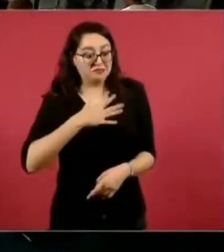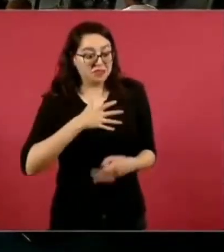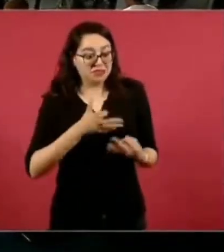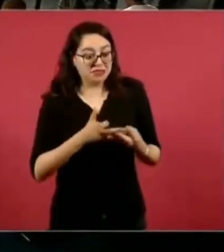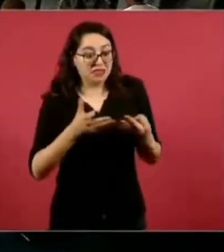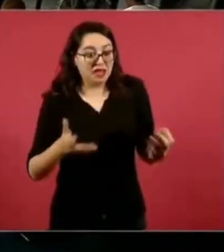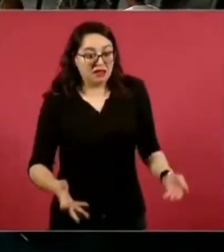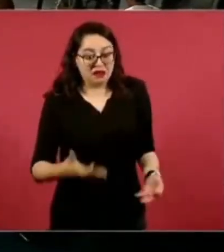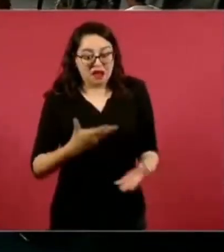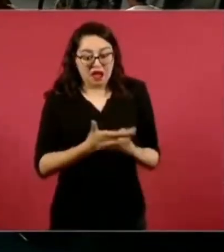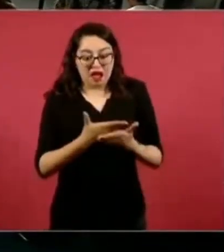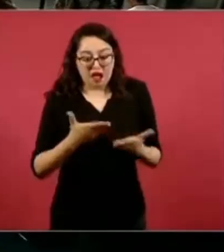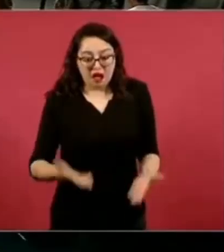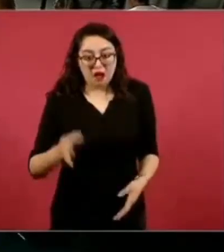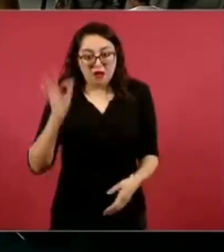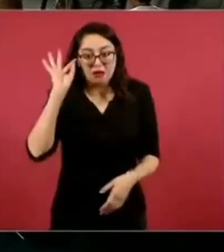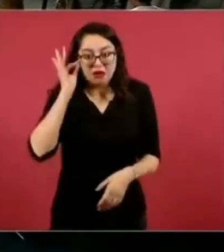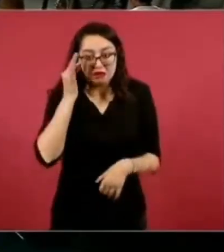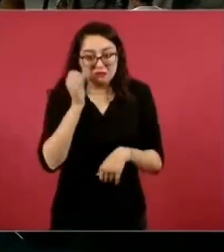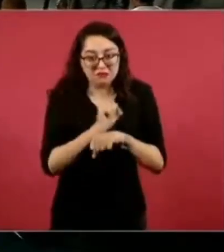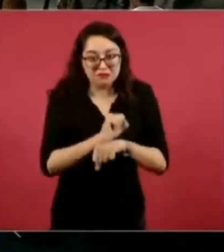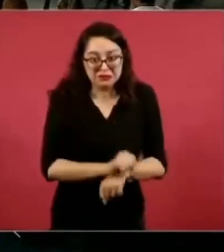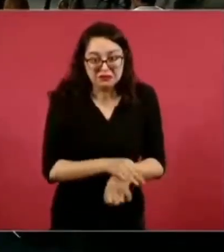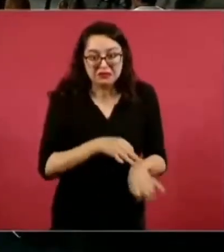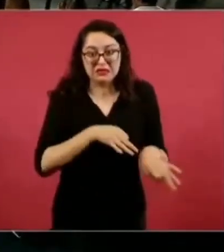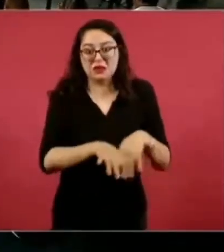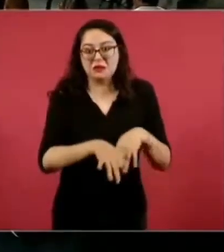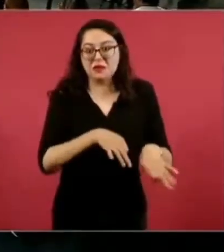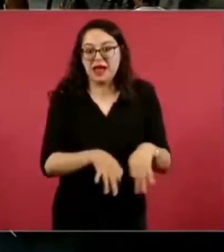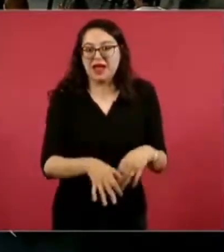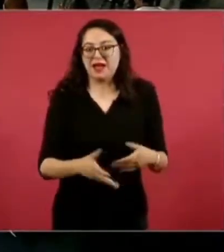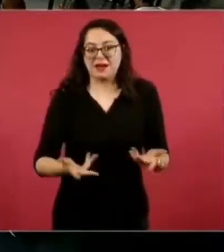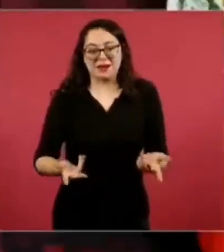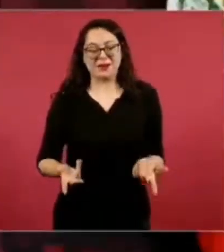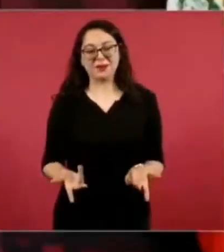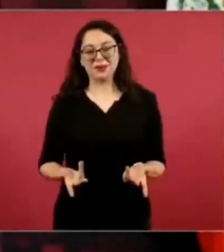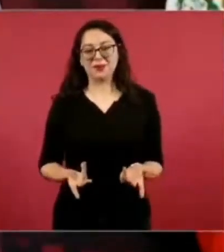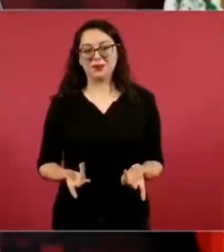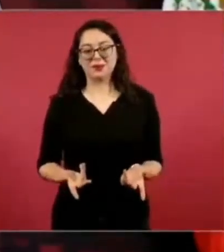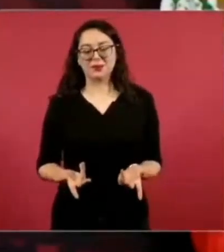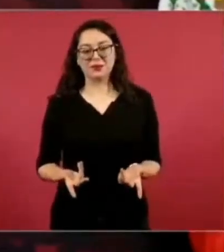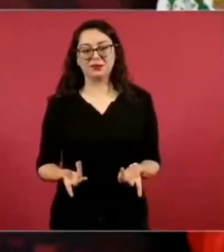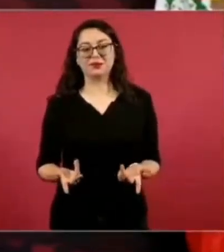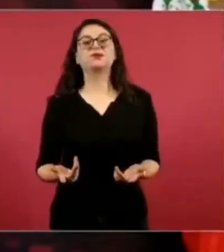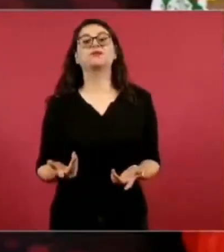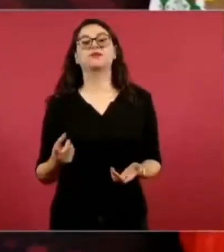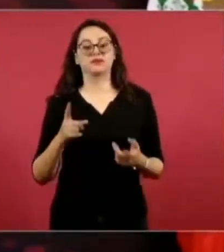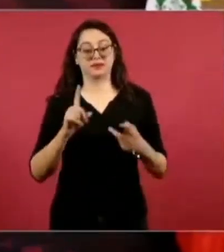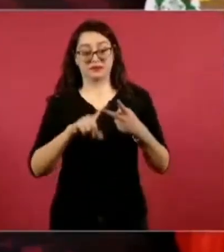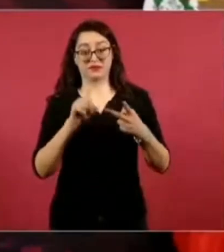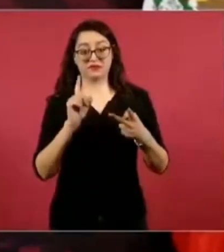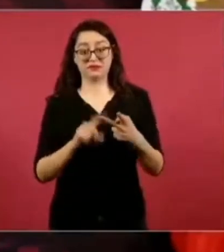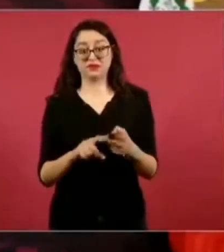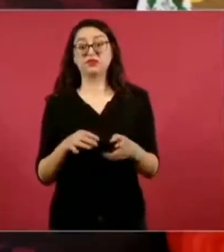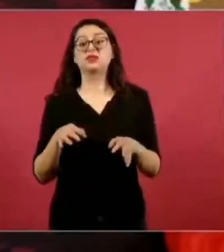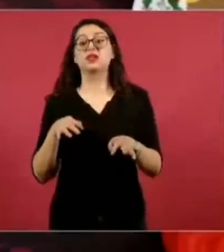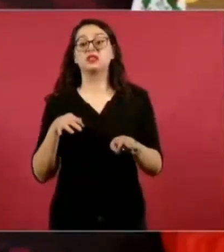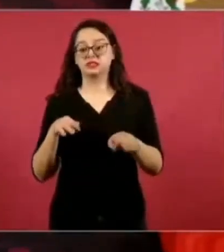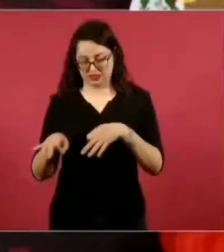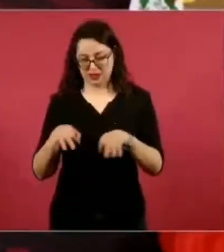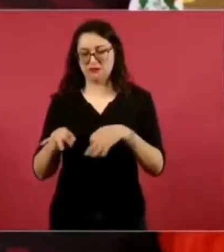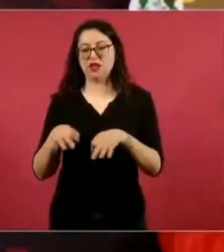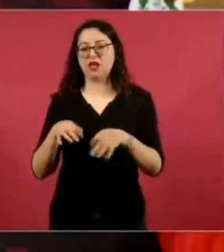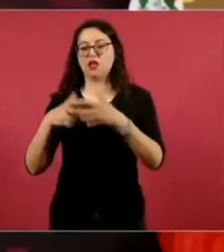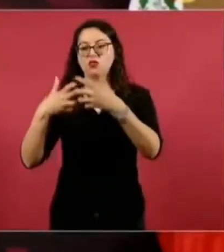¿Cuántos obreros afectados, millones de trabajadores